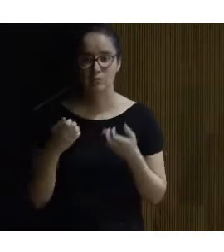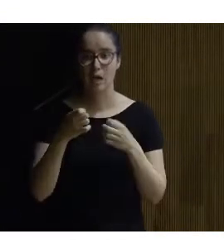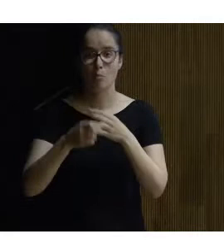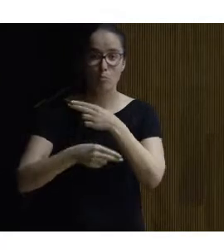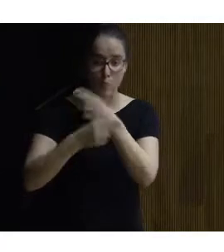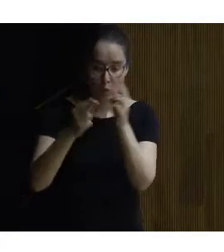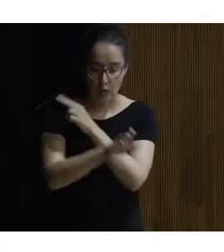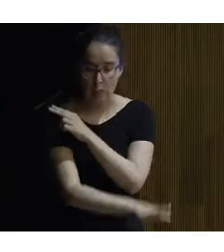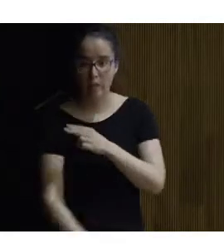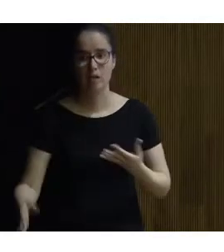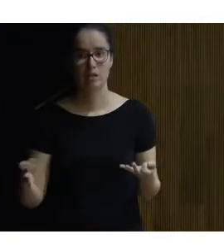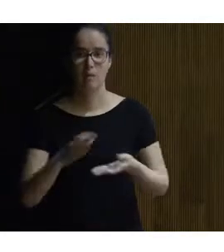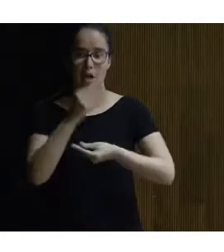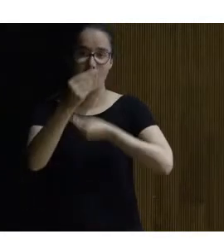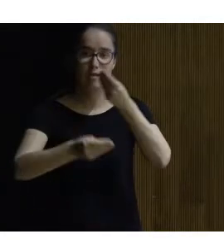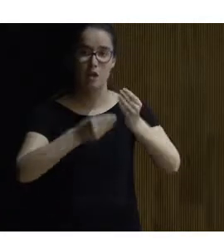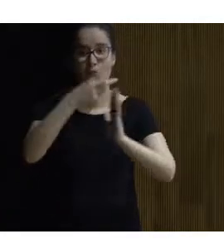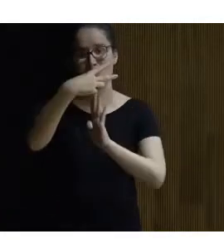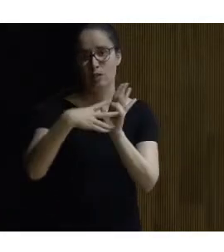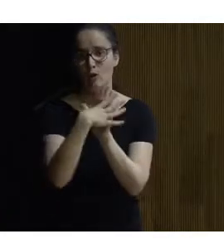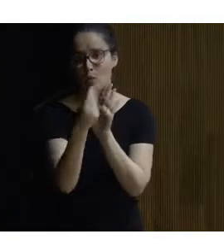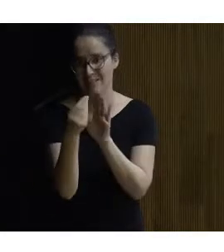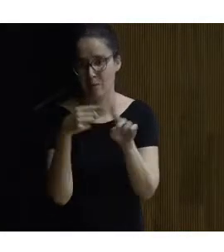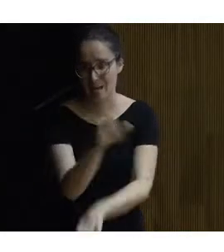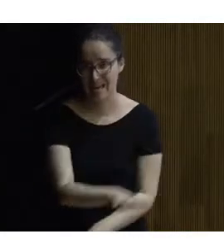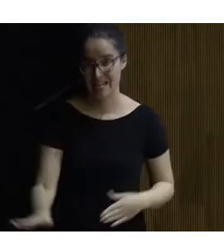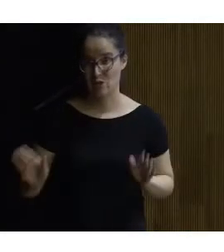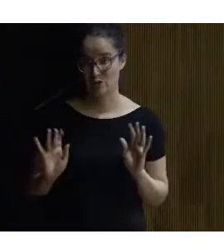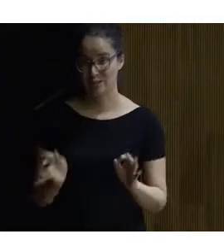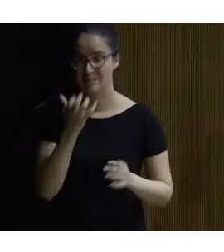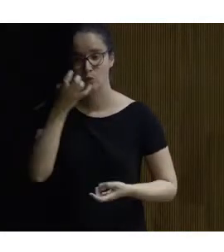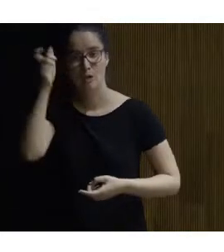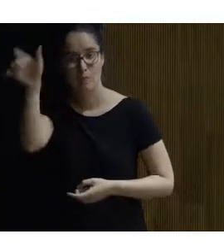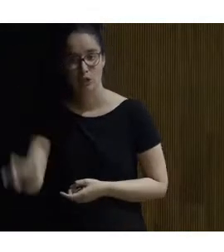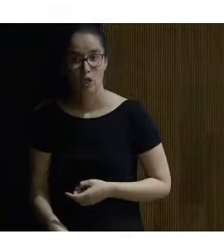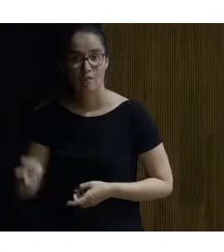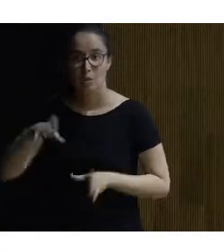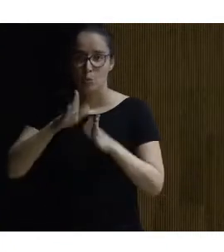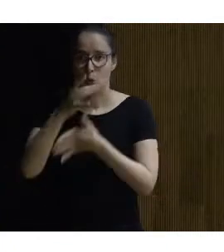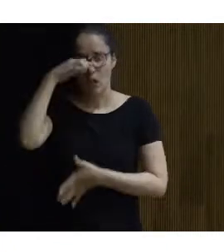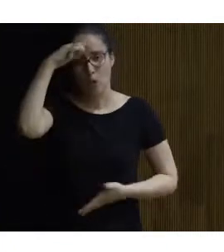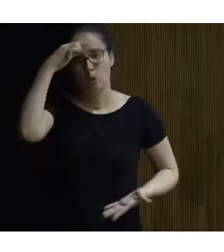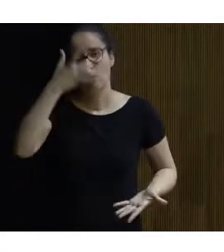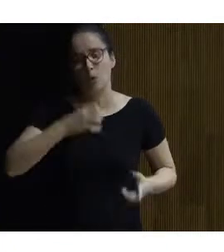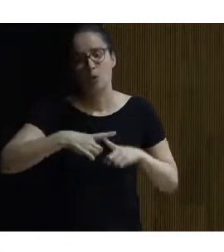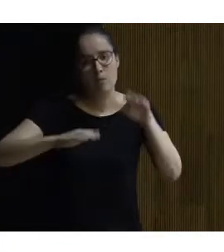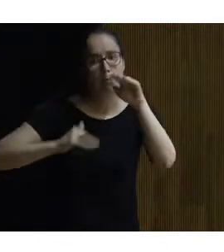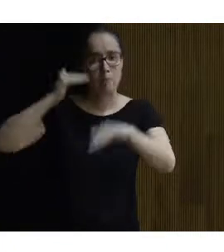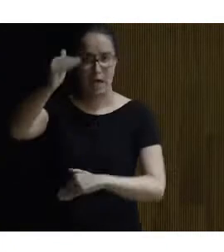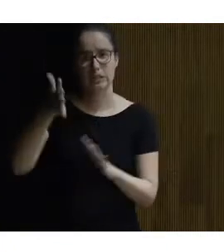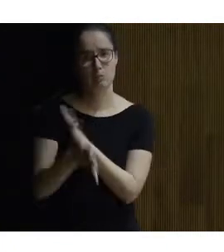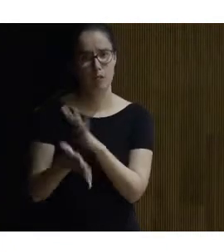infantil tendrás que hacerlo en una lectura comprensible para ellos si es alguien que viene del mundo de la cultura pues a un nivel superior